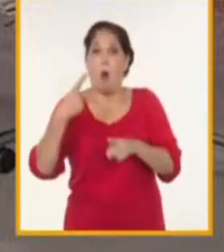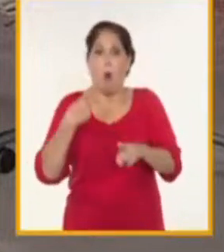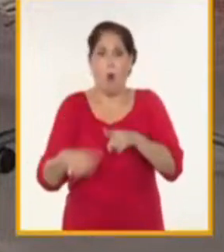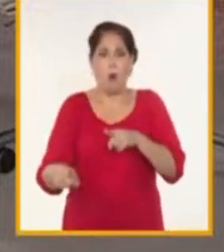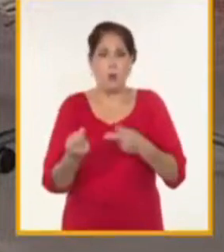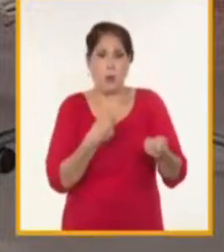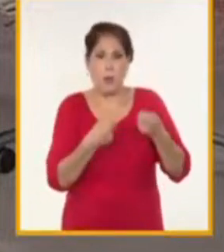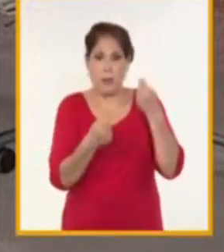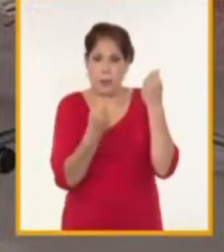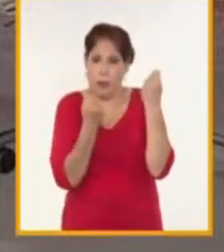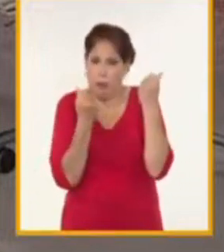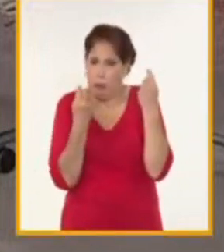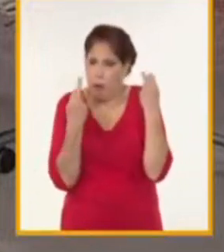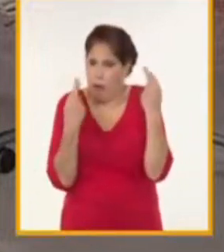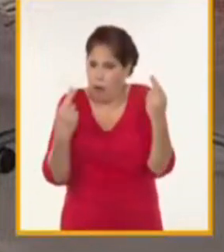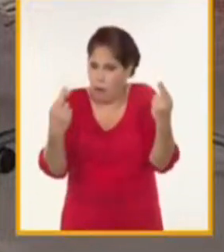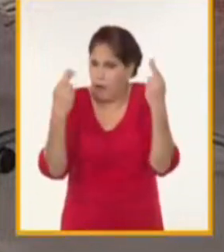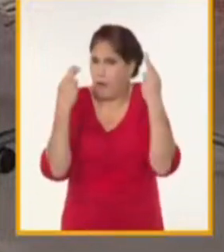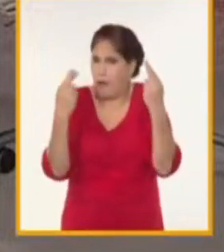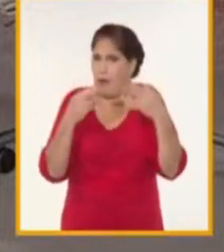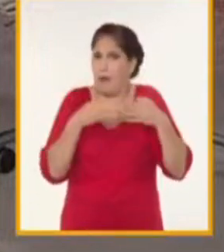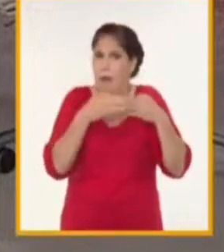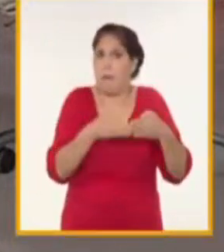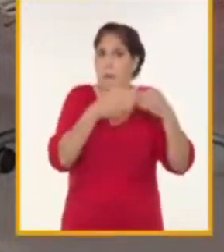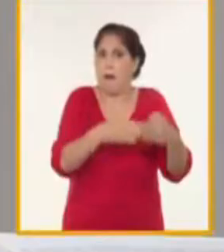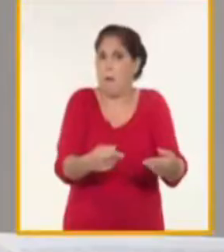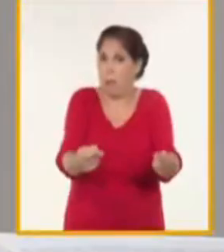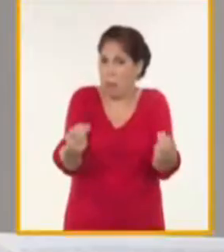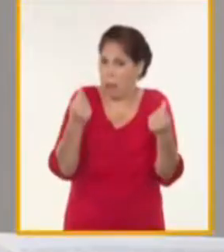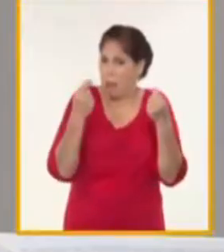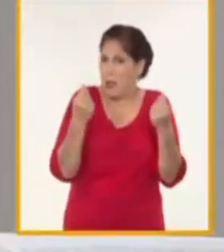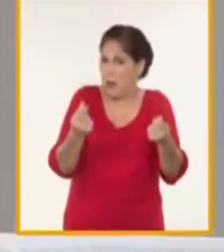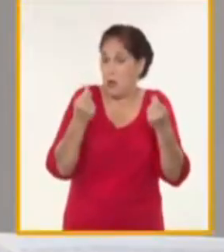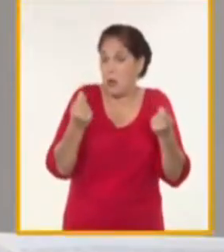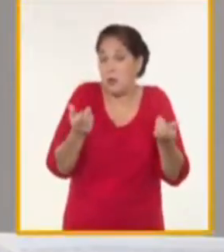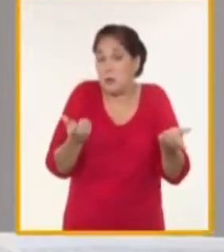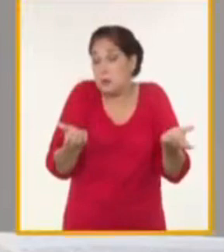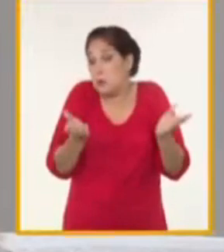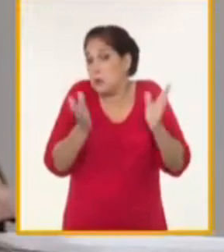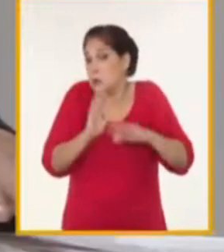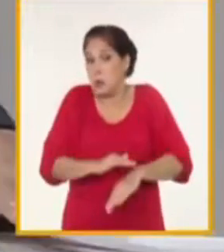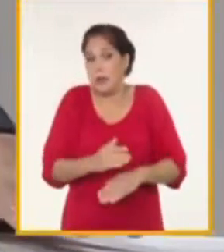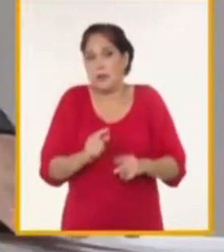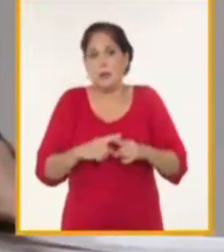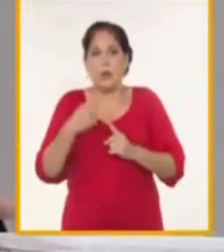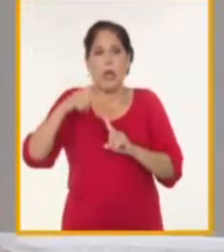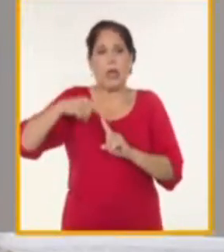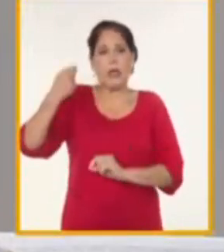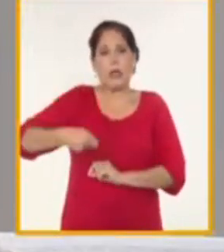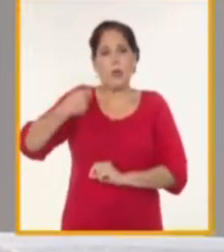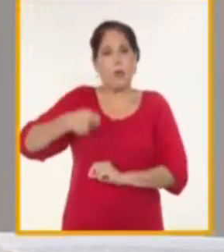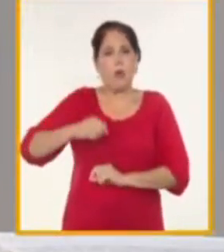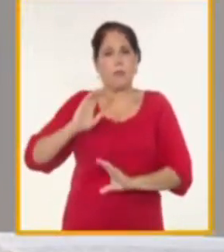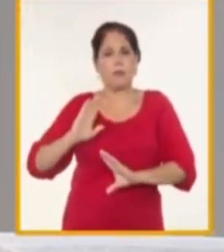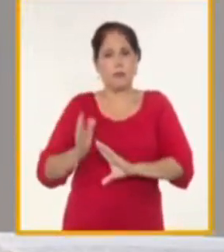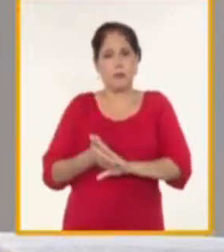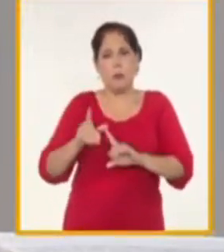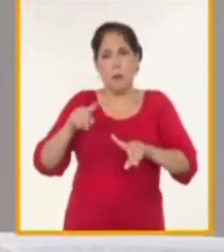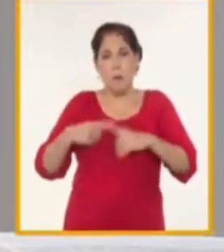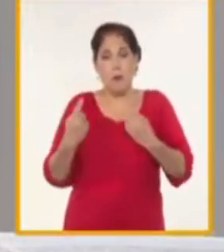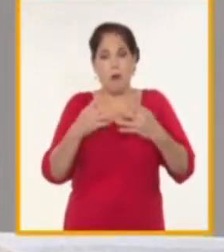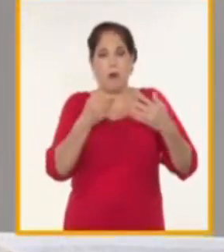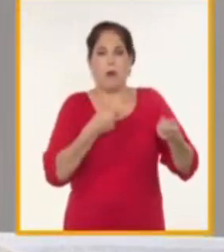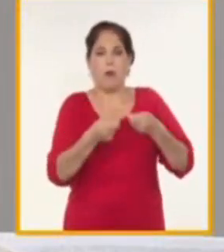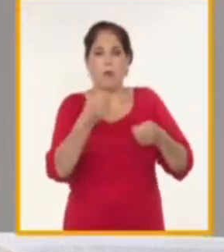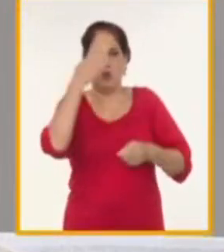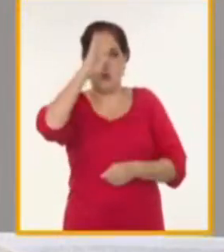son pequeñas navieras estamos hablando todas de grandes navieras no están enjuiciando ninguna naviera pequeña están enjuiciando